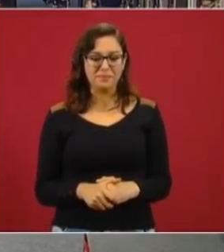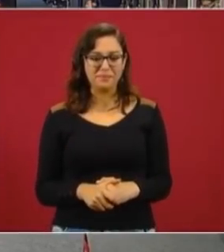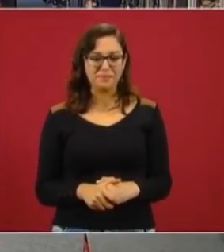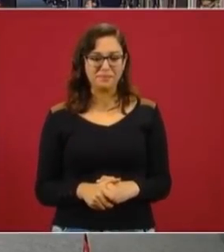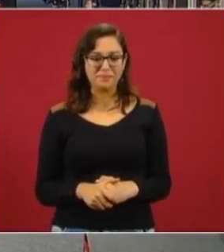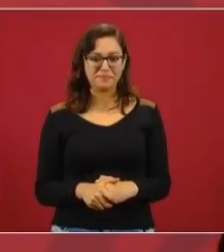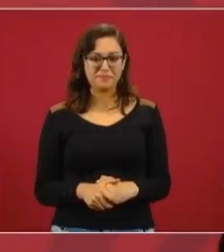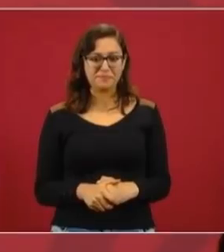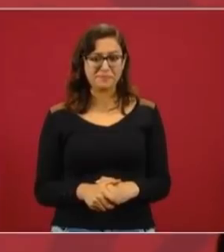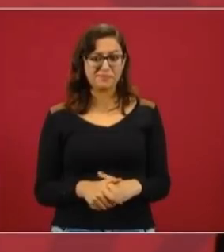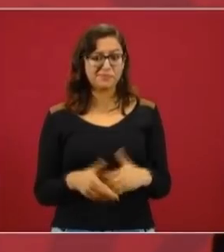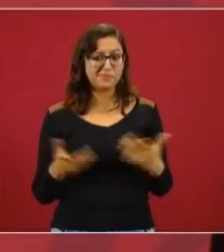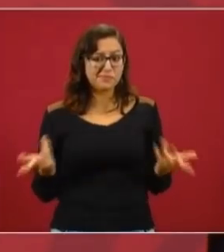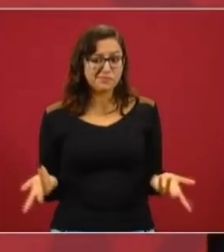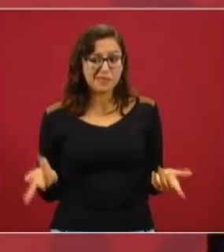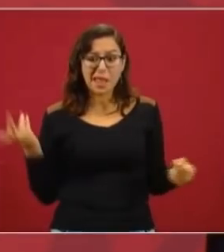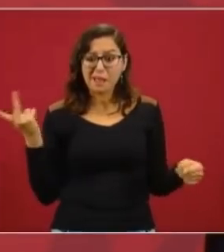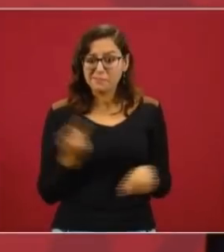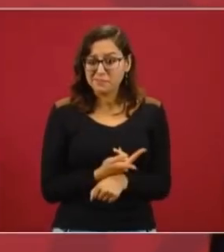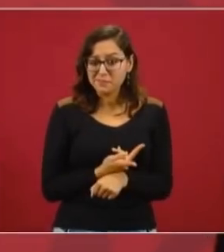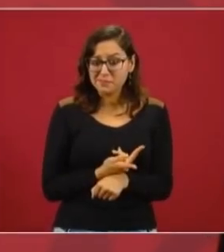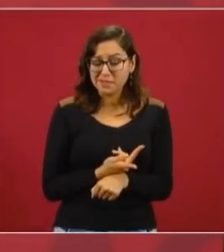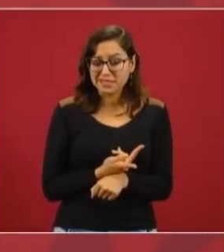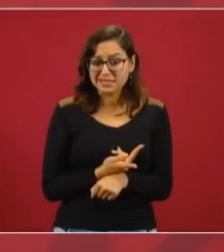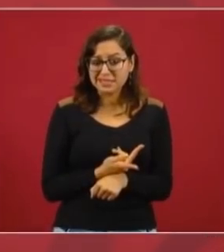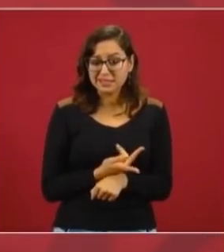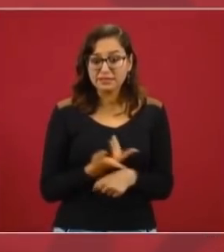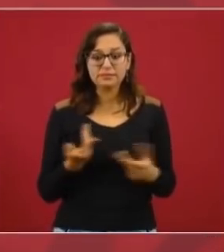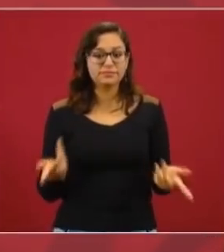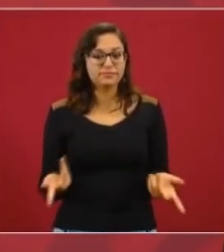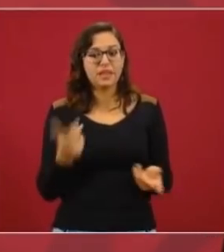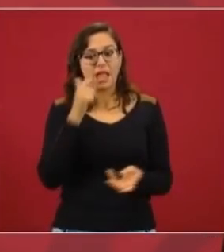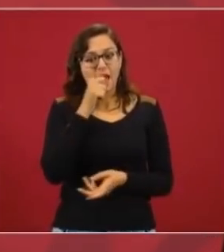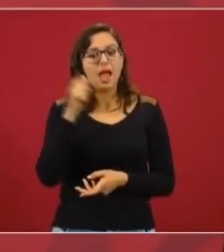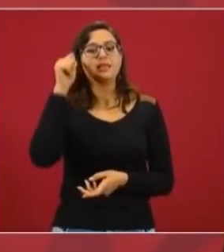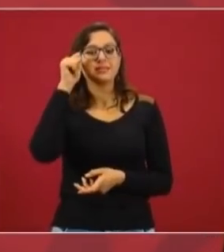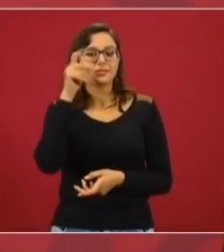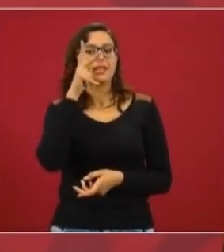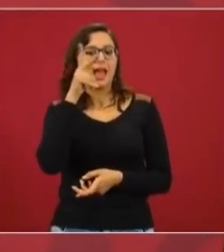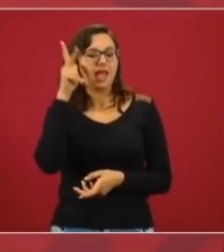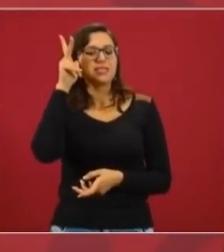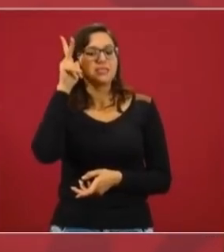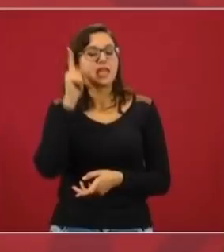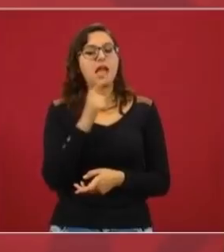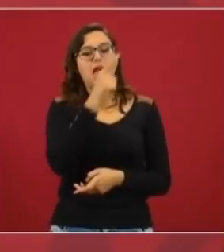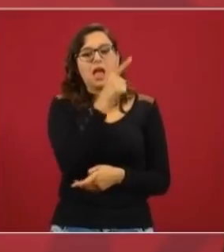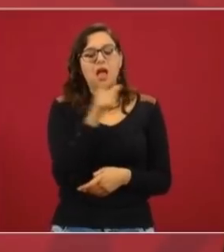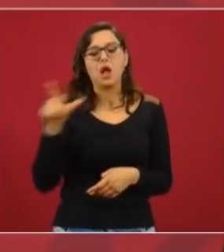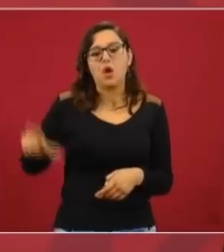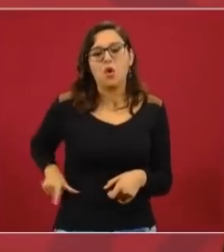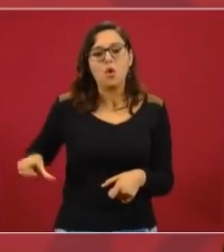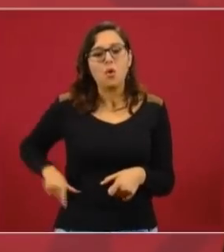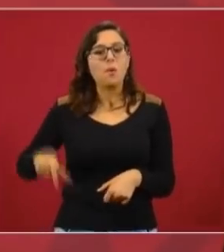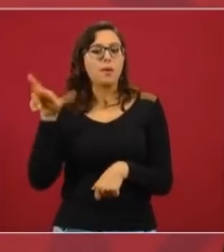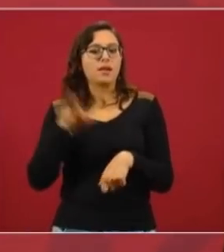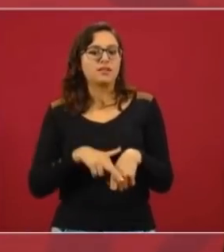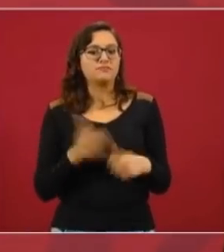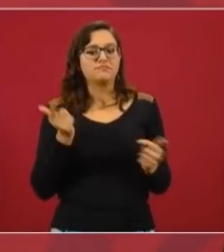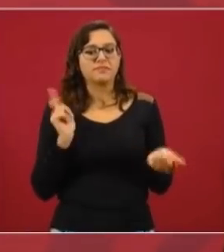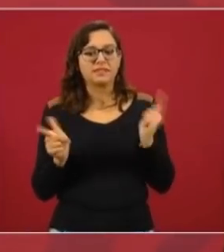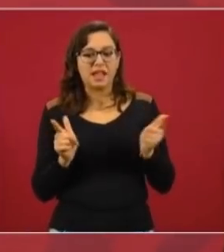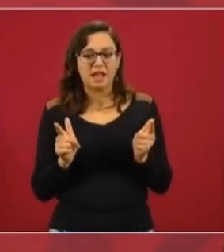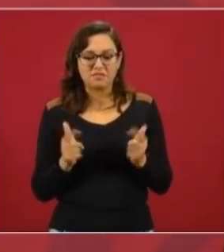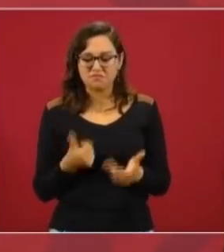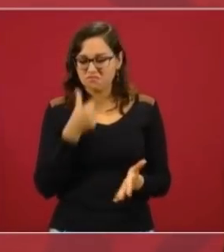¿Qué está pasando? Pues ayer o antier el gobernador de Texas le